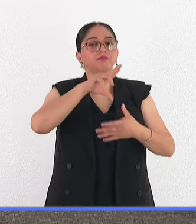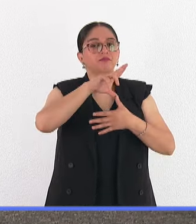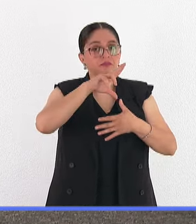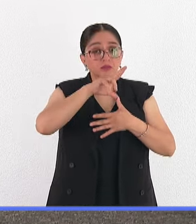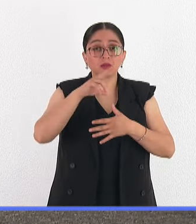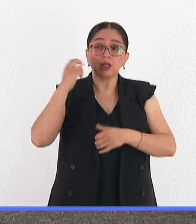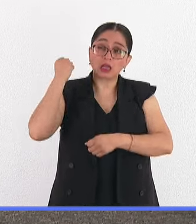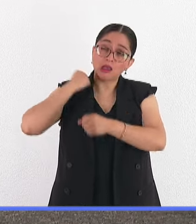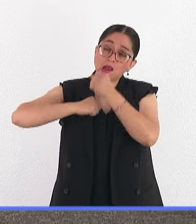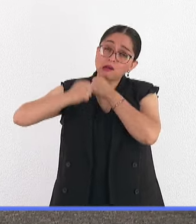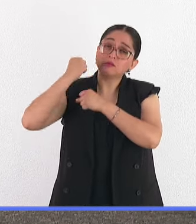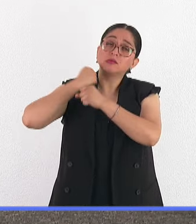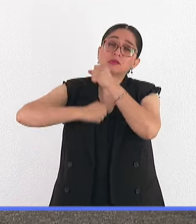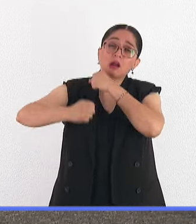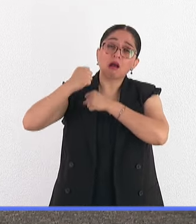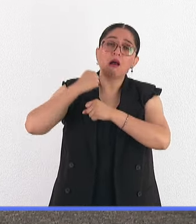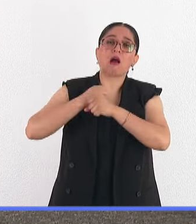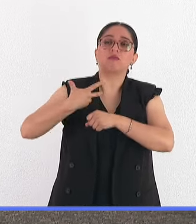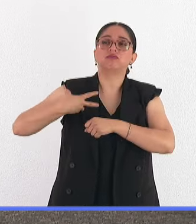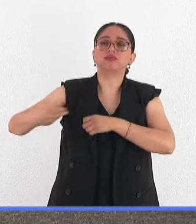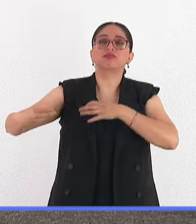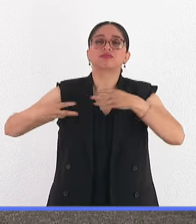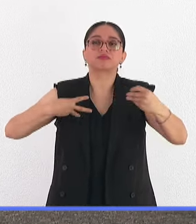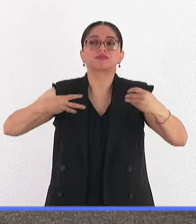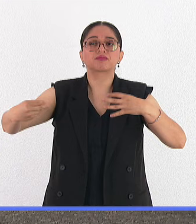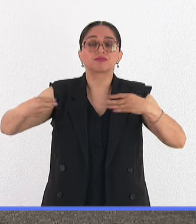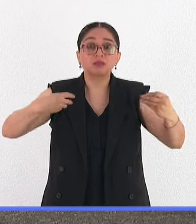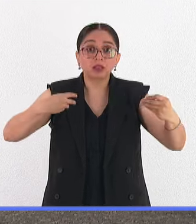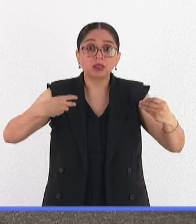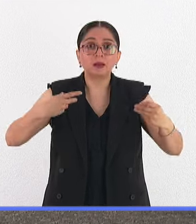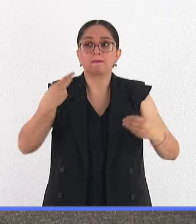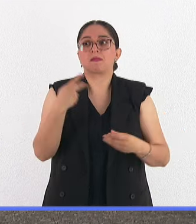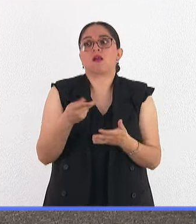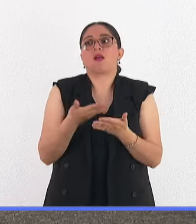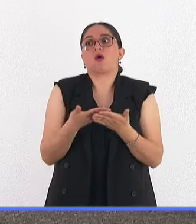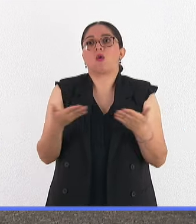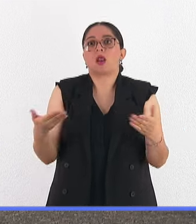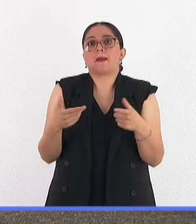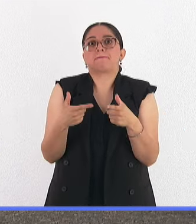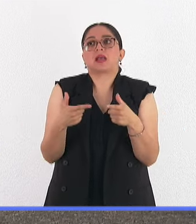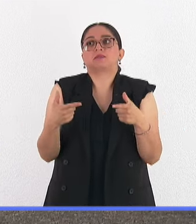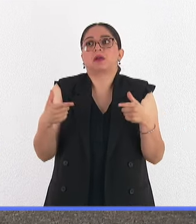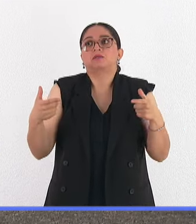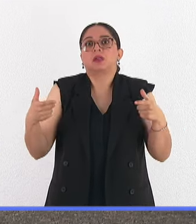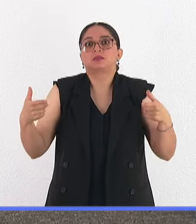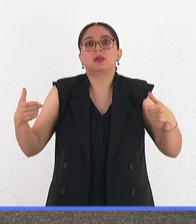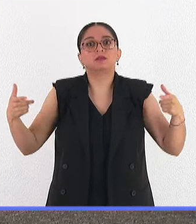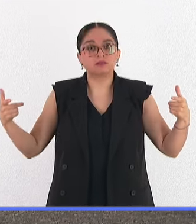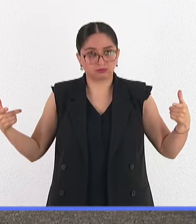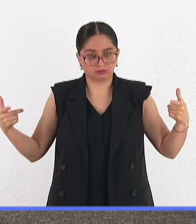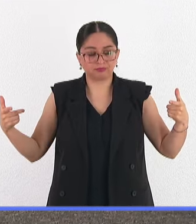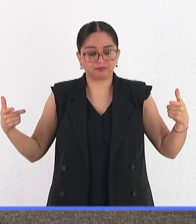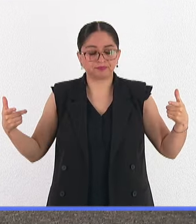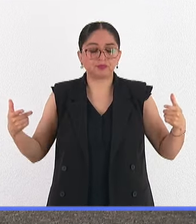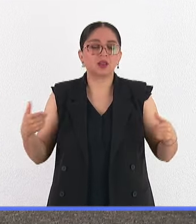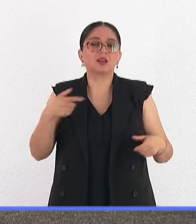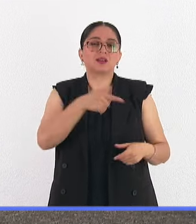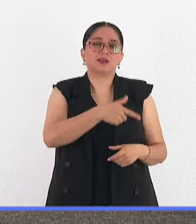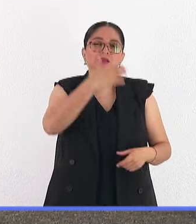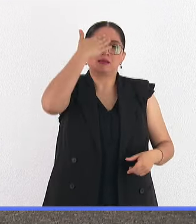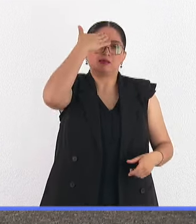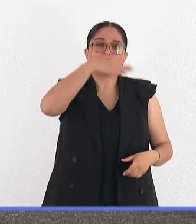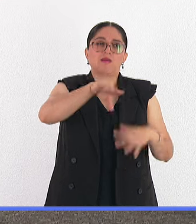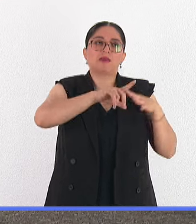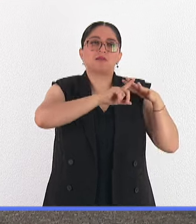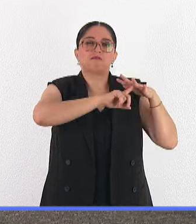hace miles de años. Pero el radio se va ampliando. Sí, efectivamente. Actualmente, por las migraciones